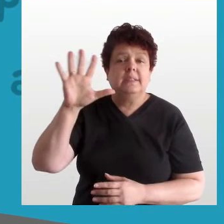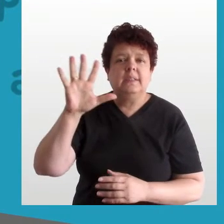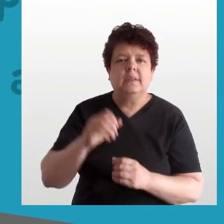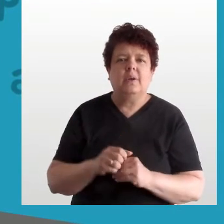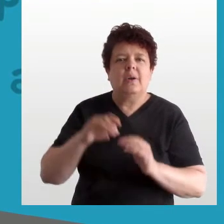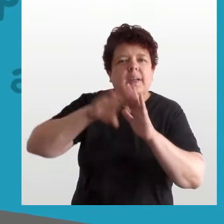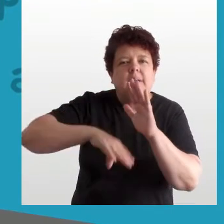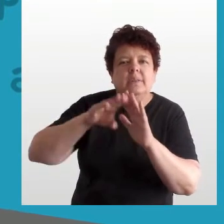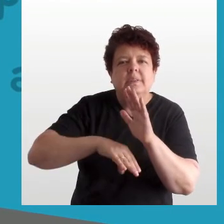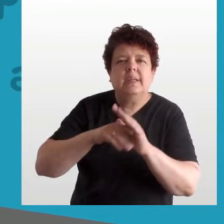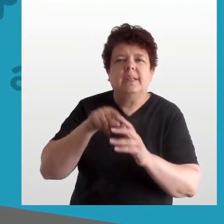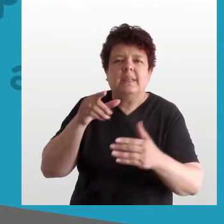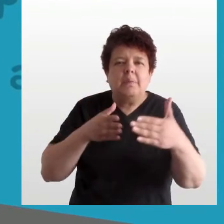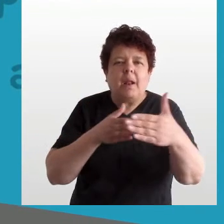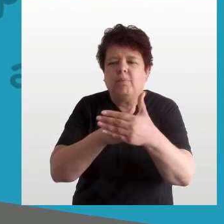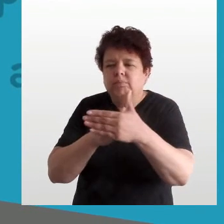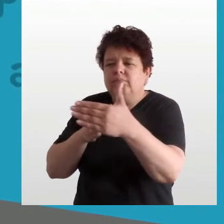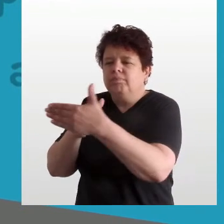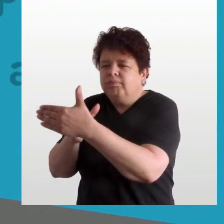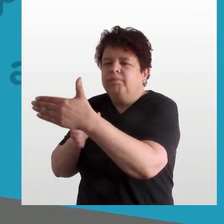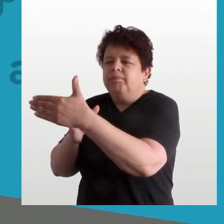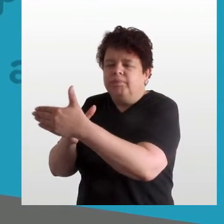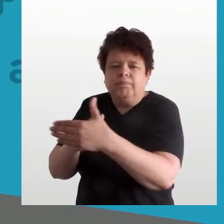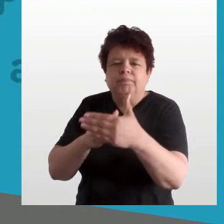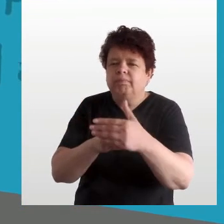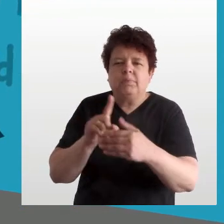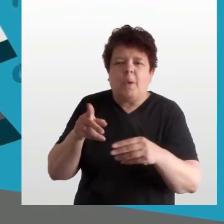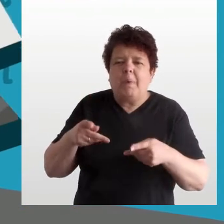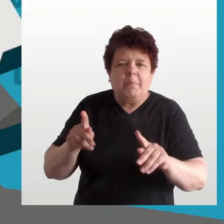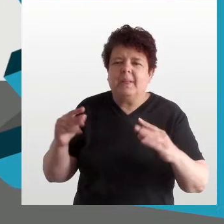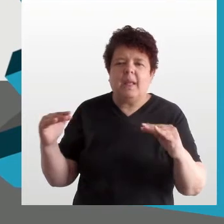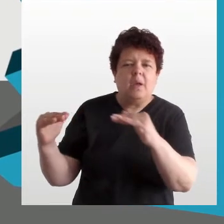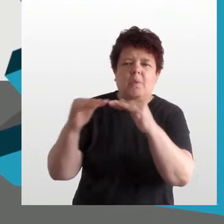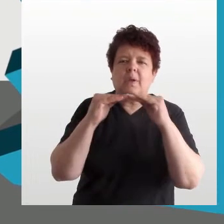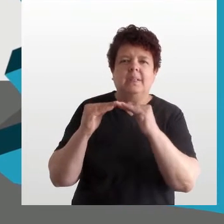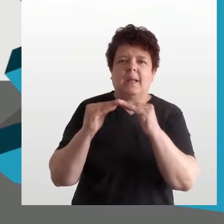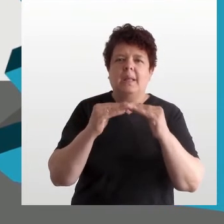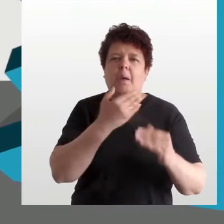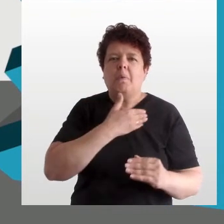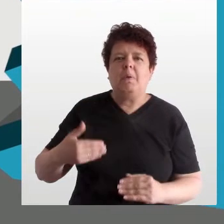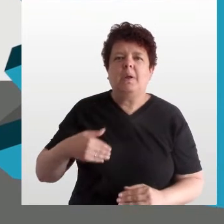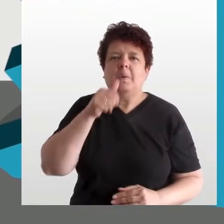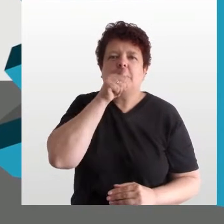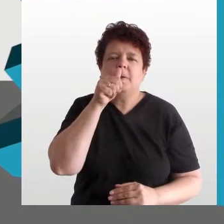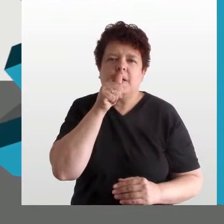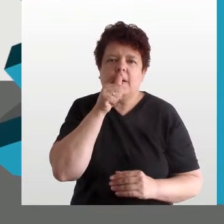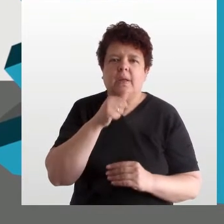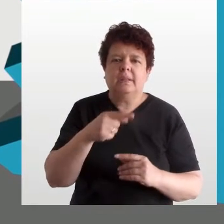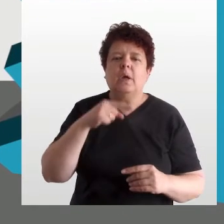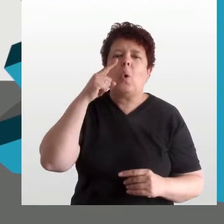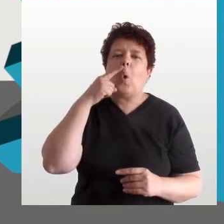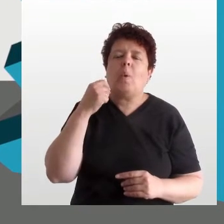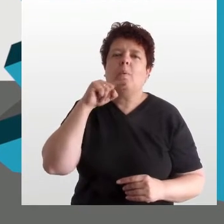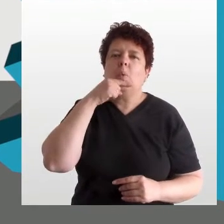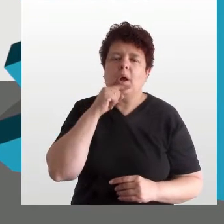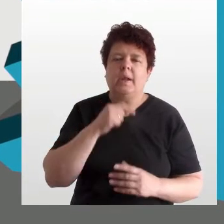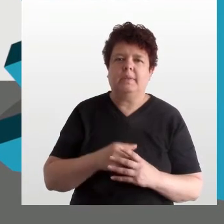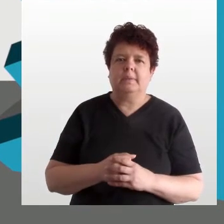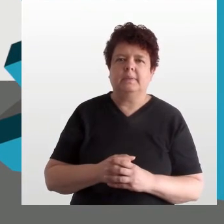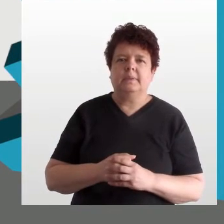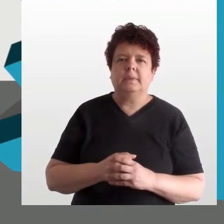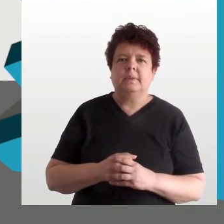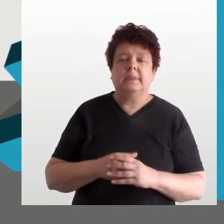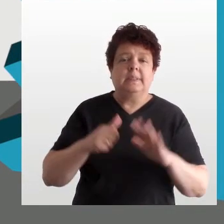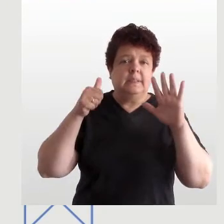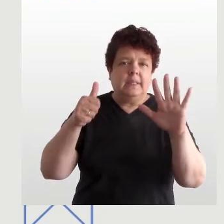5. Reducir aquellas barreras que obstaculizan la igualdad en los ámbitos públicos y privados, entre mujeres y hombres.